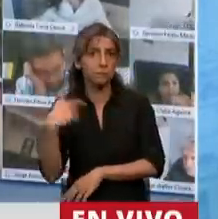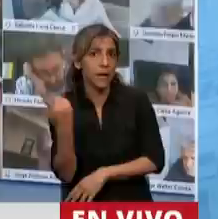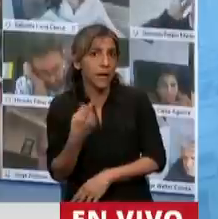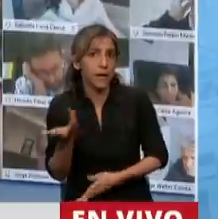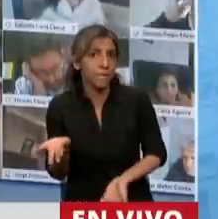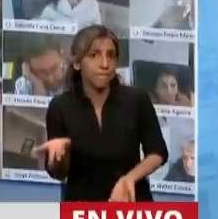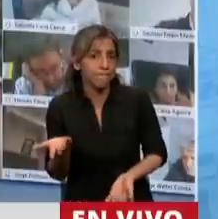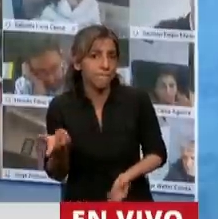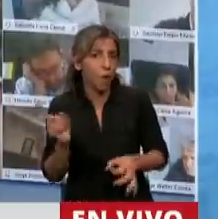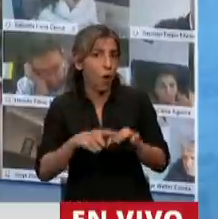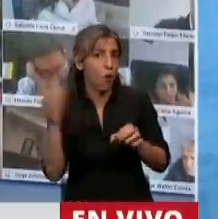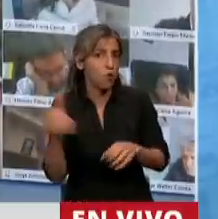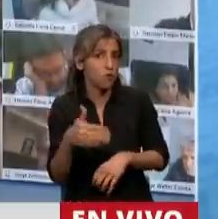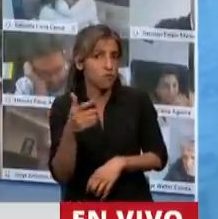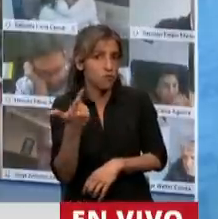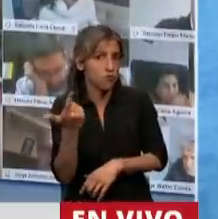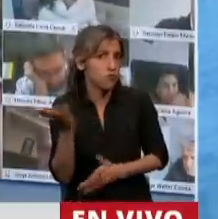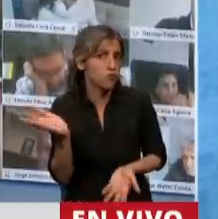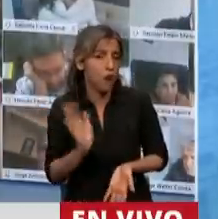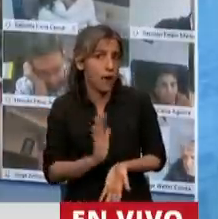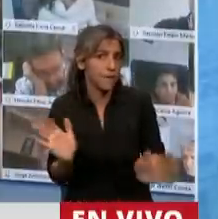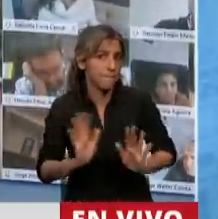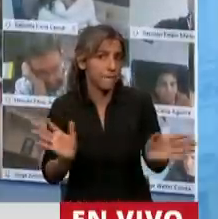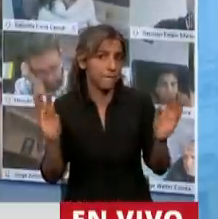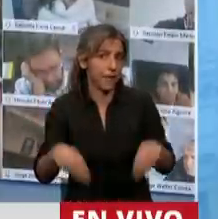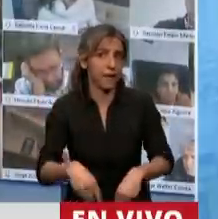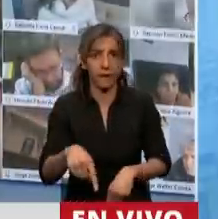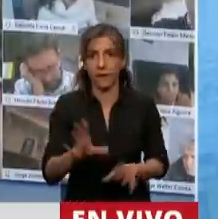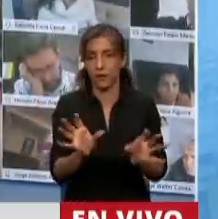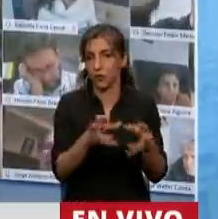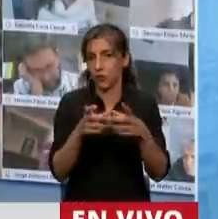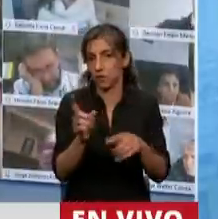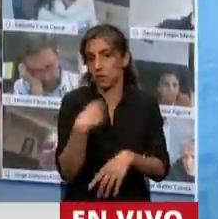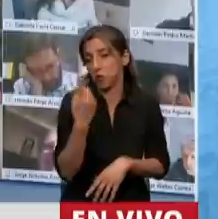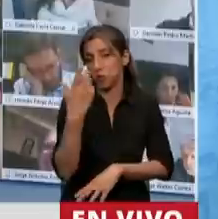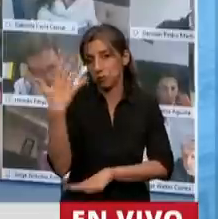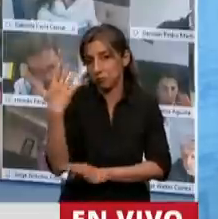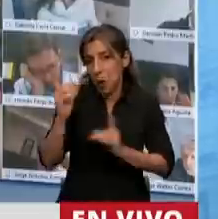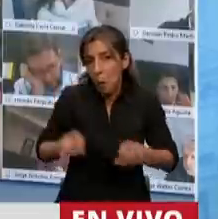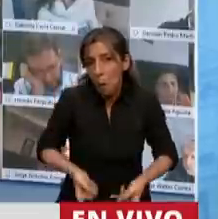convocada para el día de la fecha ha fracasado por falta de quórum. Dicho esto,